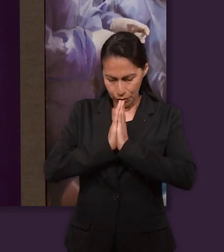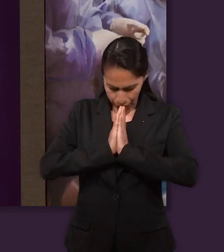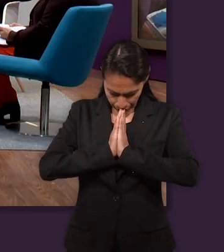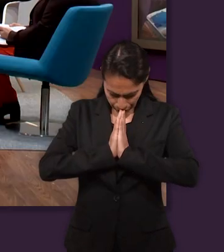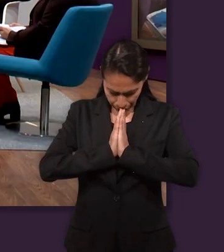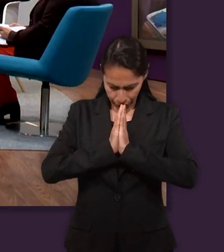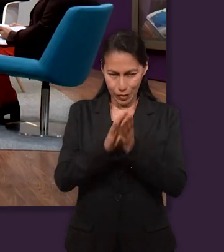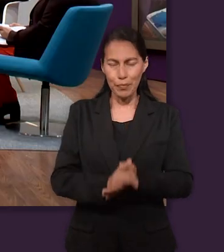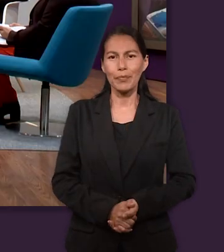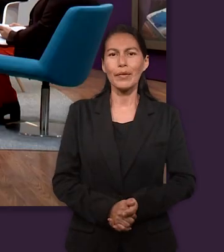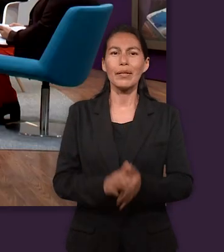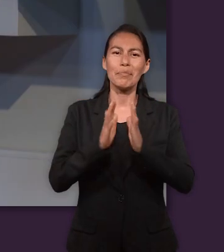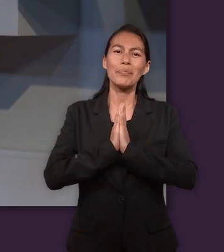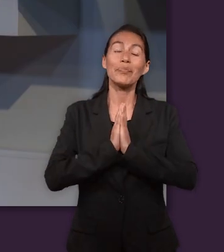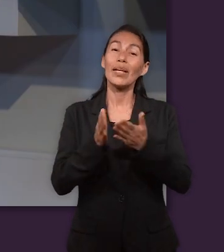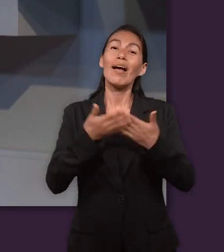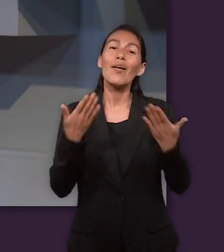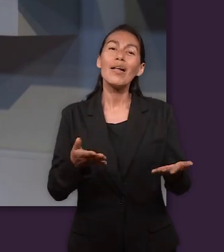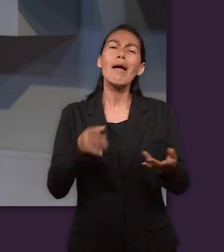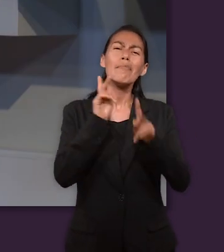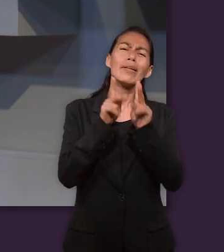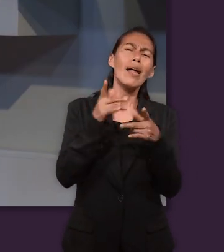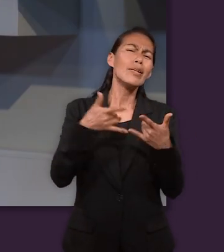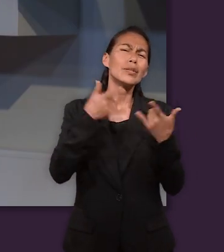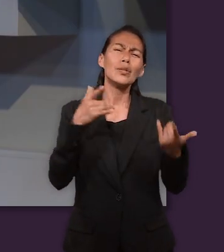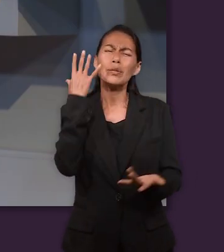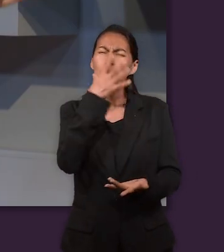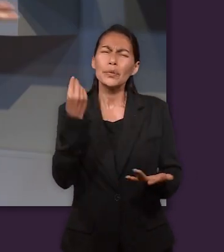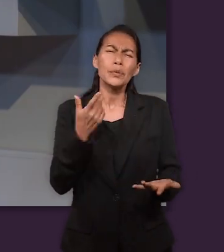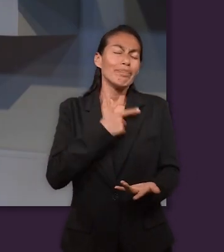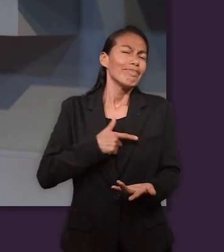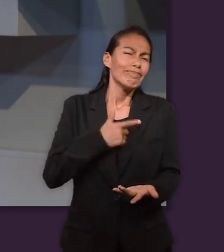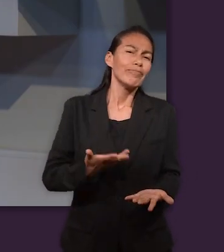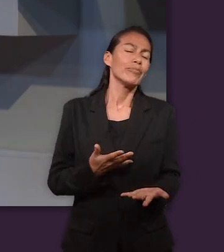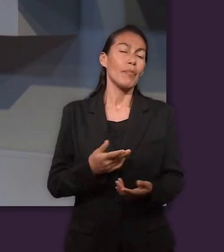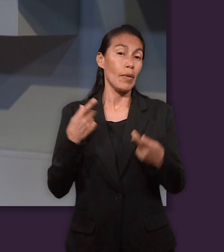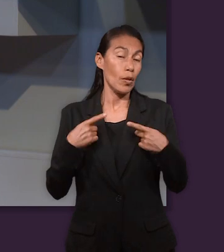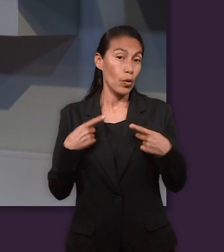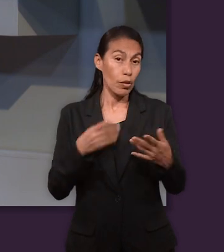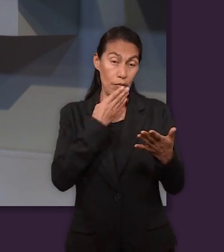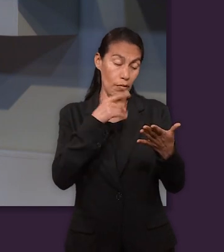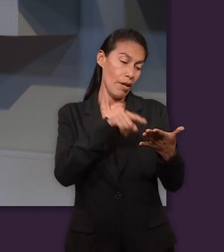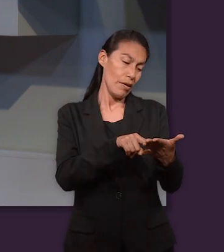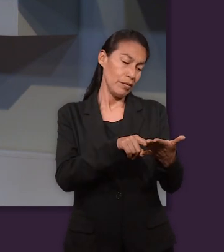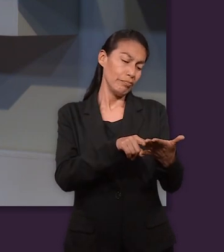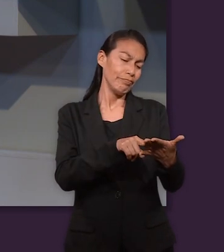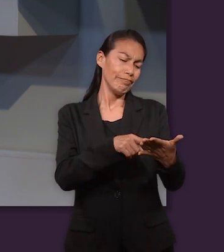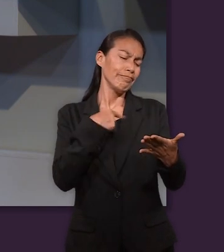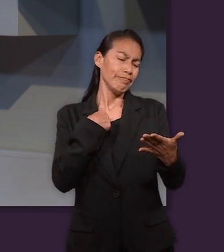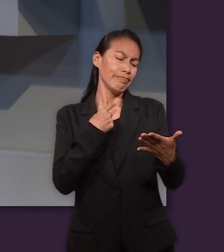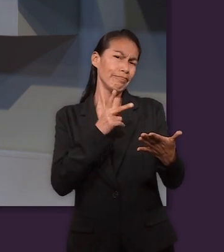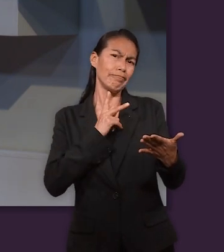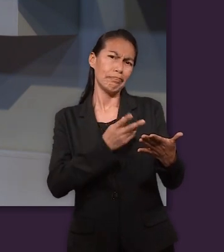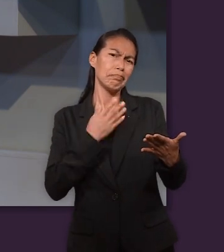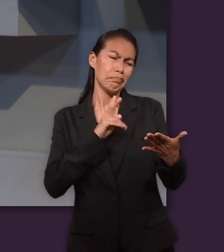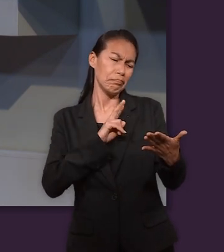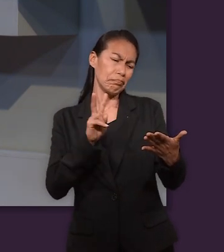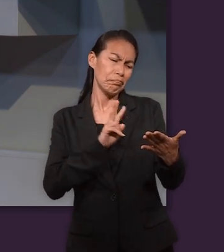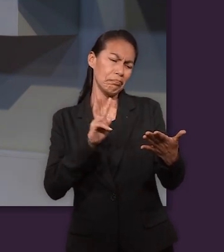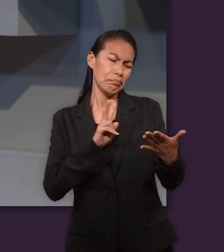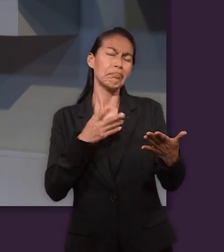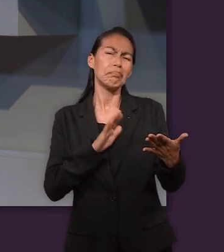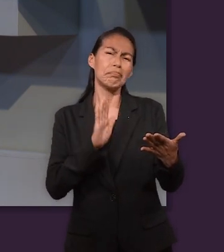Amén. Amén. Hoy vamos a hablar de una de mis historias favoritas de la Biblia. A me gusta muchísimo este personaje. uno de los personajes con los que más me puedo